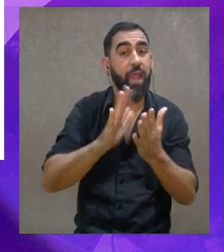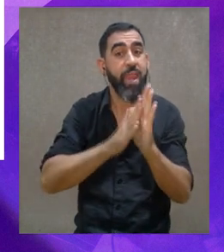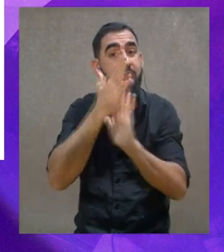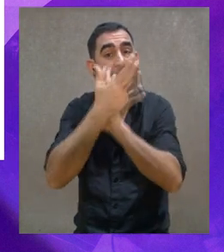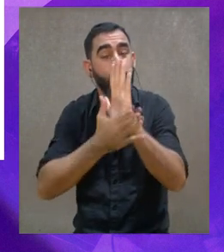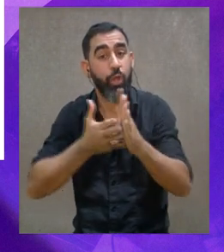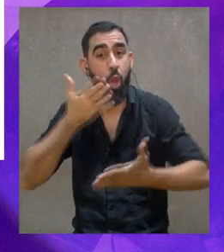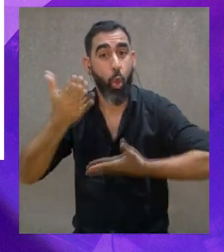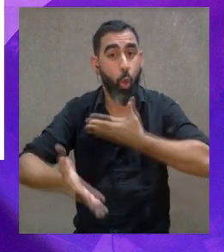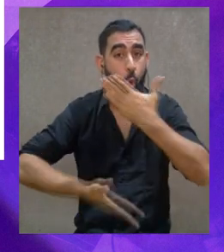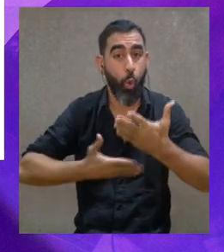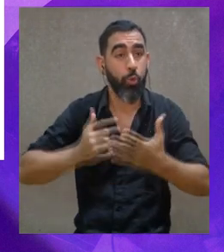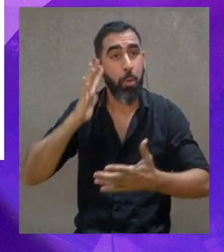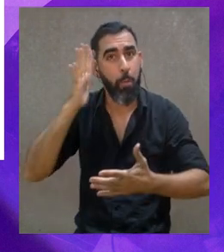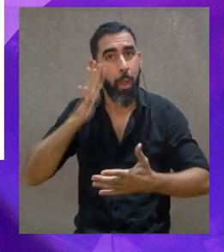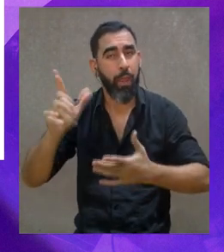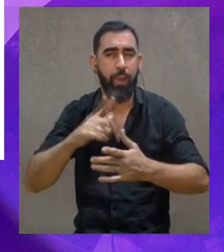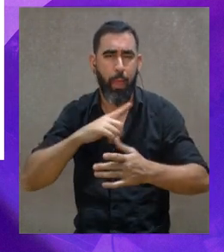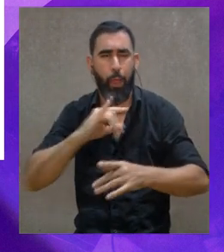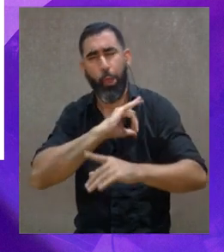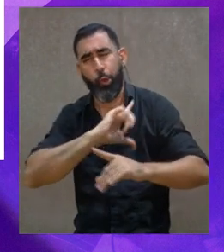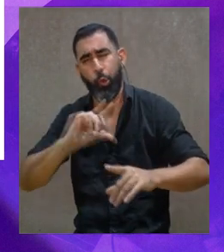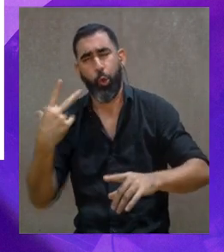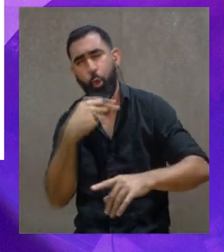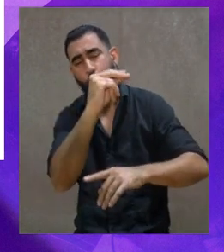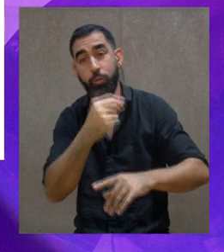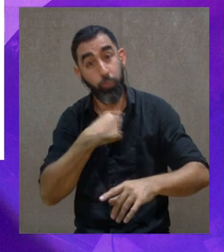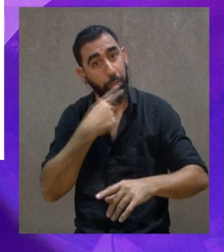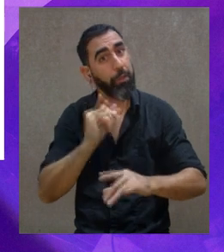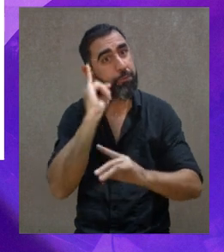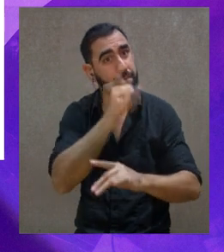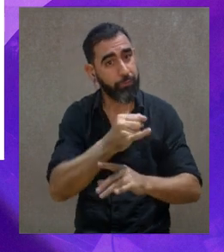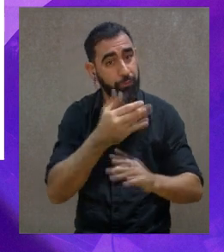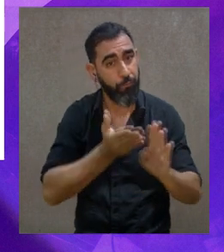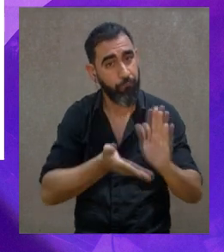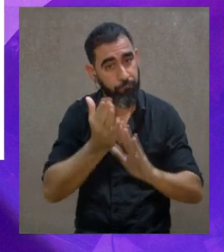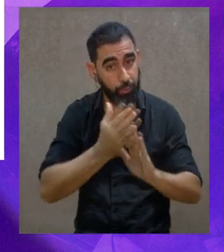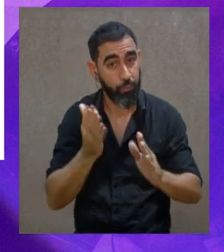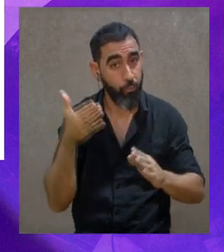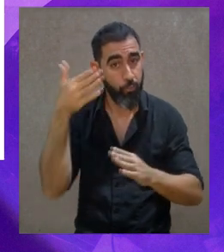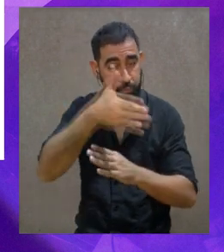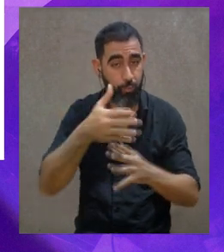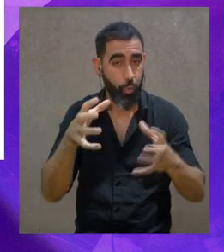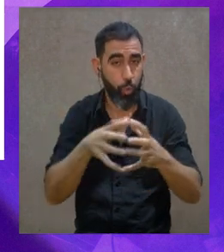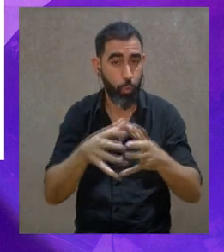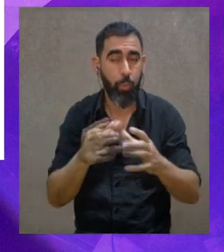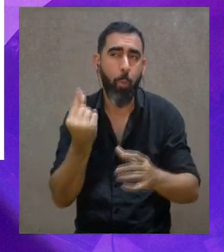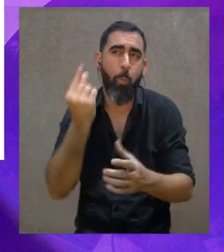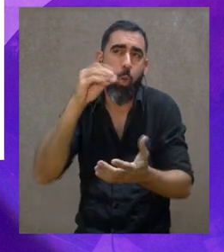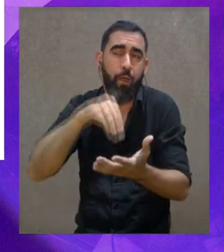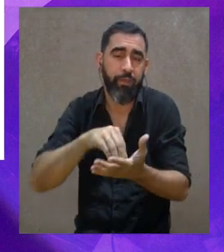transmitieron, de invitar al coro nacional sabiendo que iban a rebotar. Y nos llegó esa invitación y nosotros dijimos, por supuesto, ahí vamos a estar.